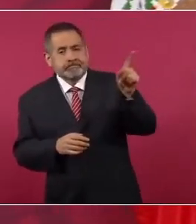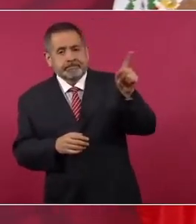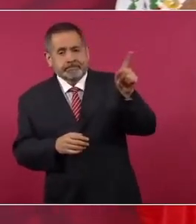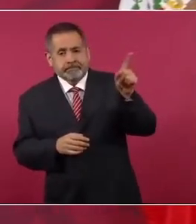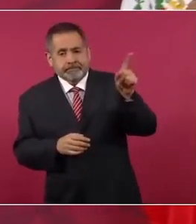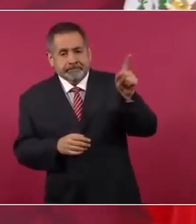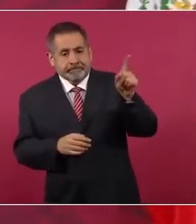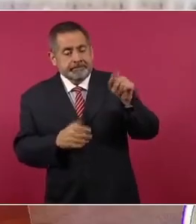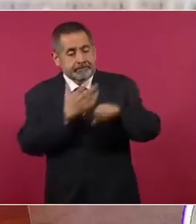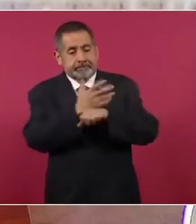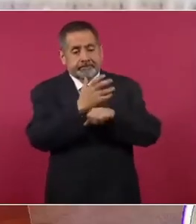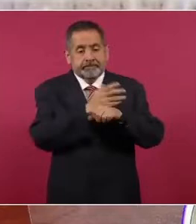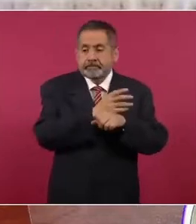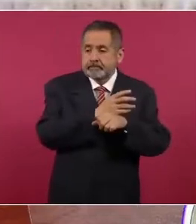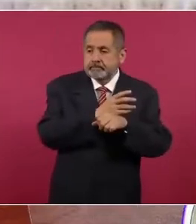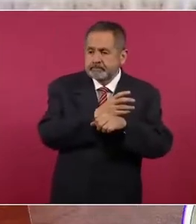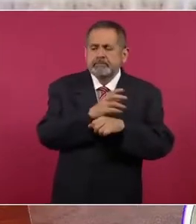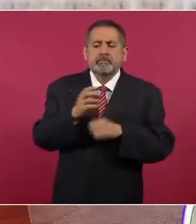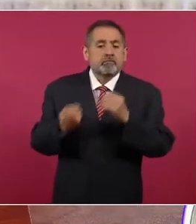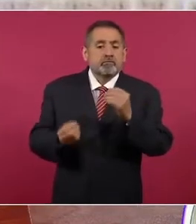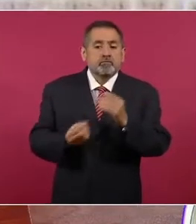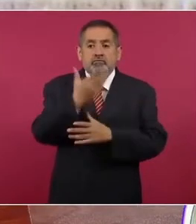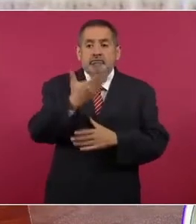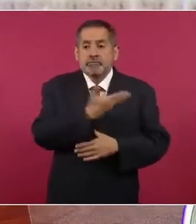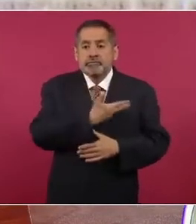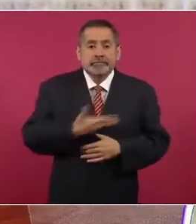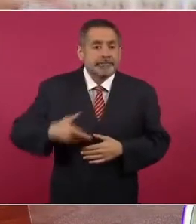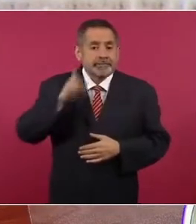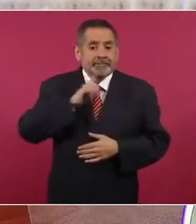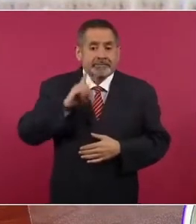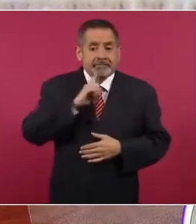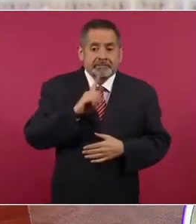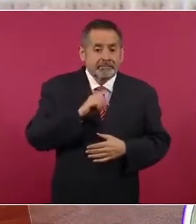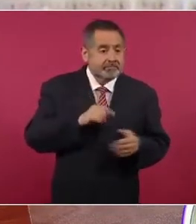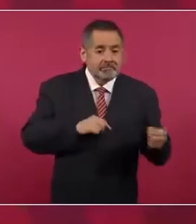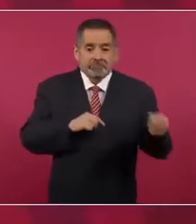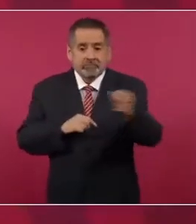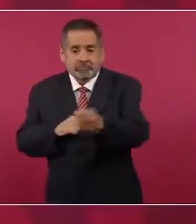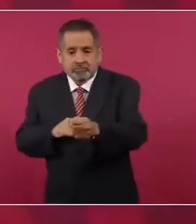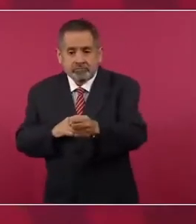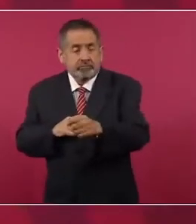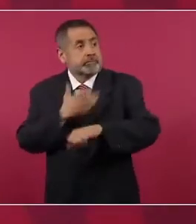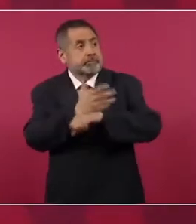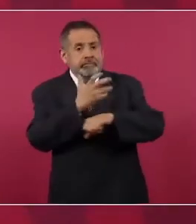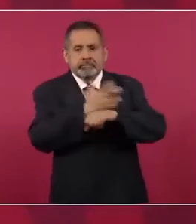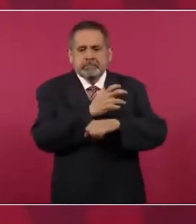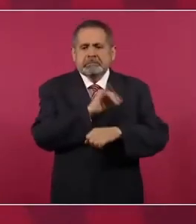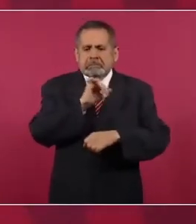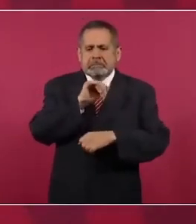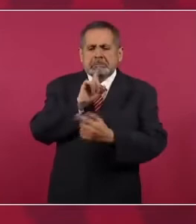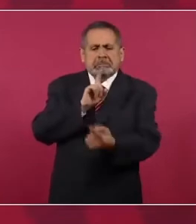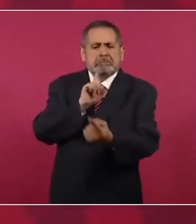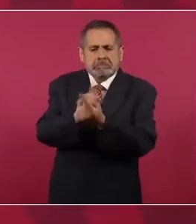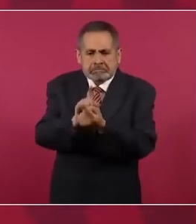toda la maniobra truculenta